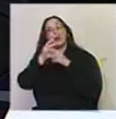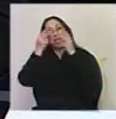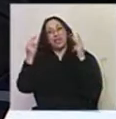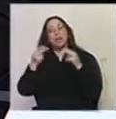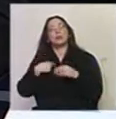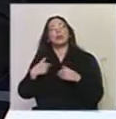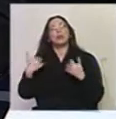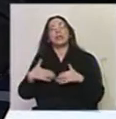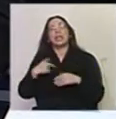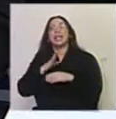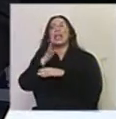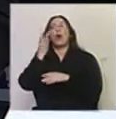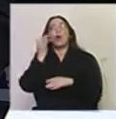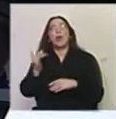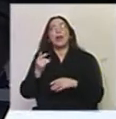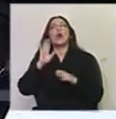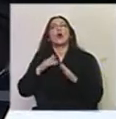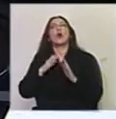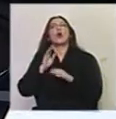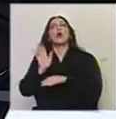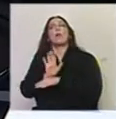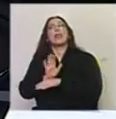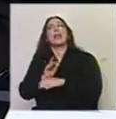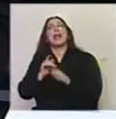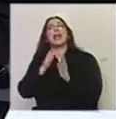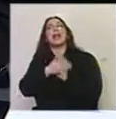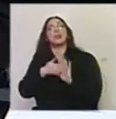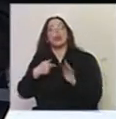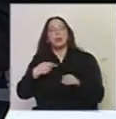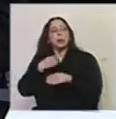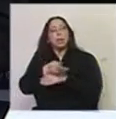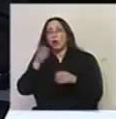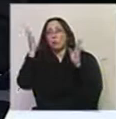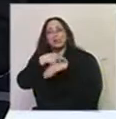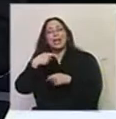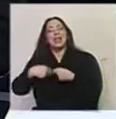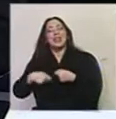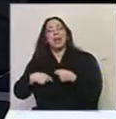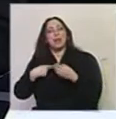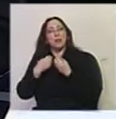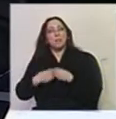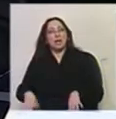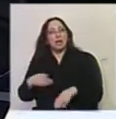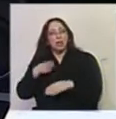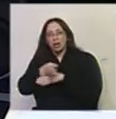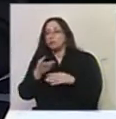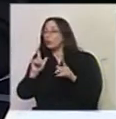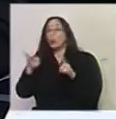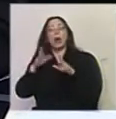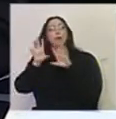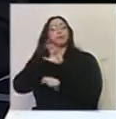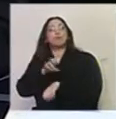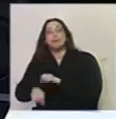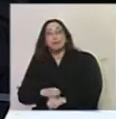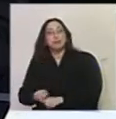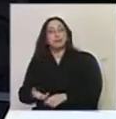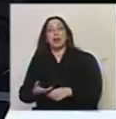muchas veces de ir a ver obras de la Comedia Nacional y me he quedado sin entrada, por ejemplo. Entonces, digo, ese momento cuando tenés que